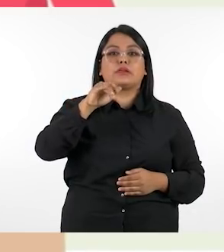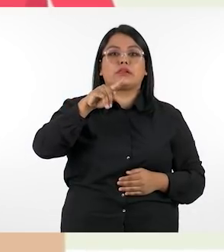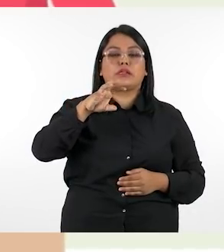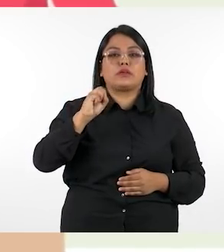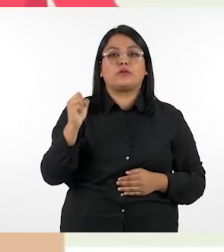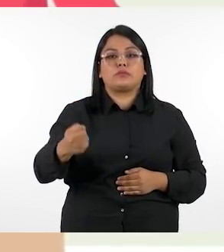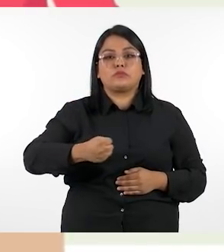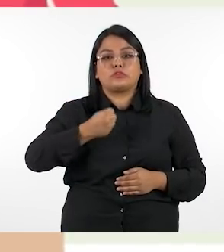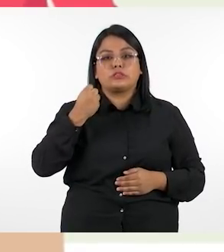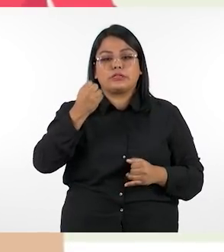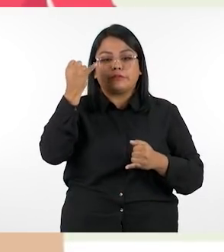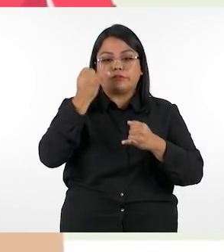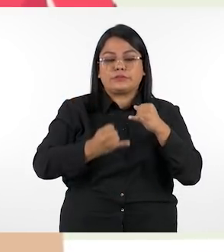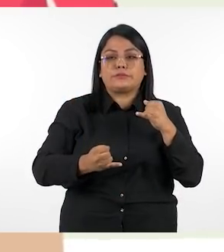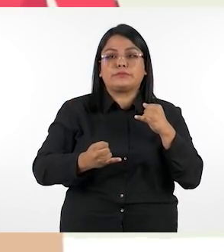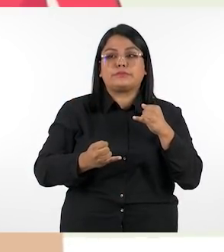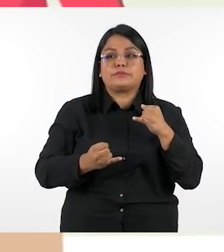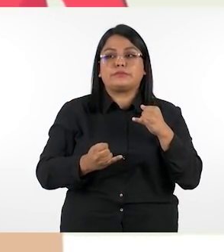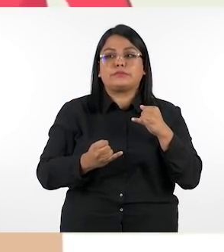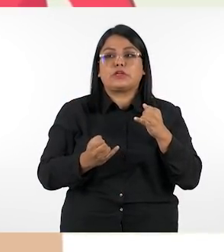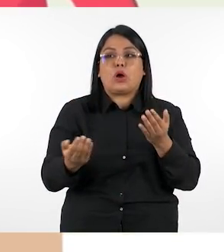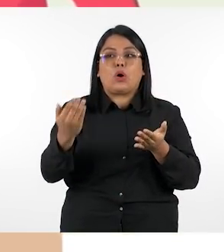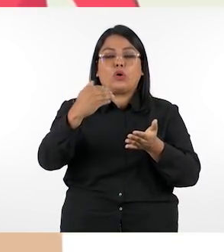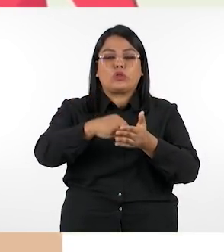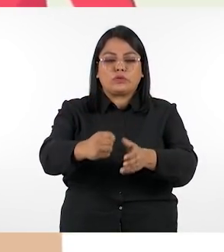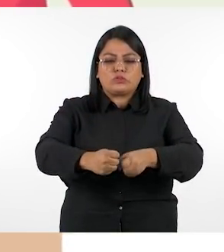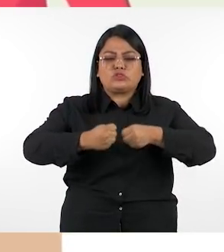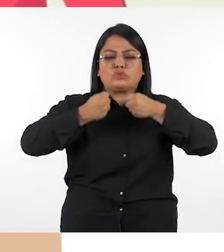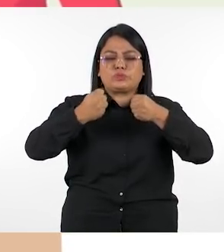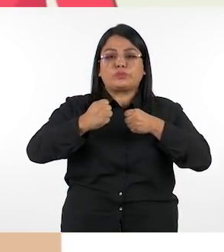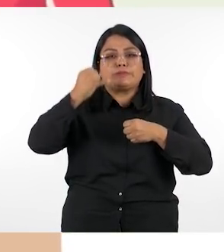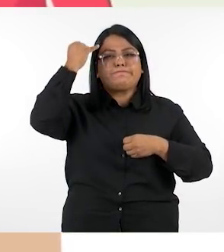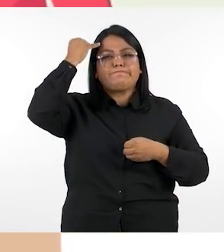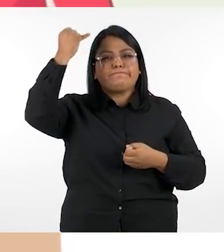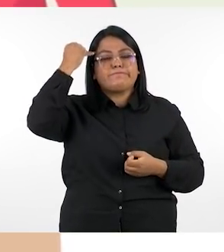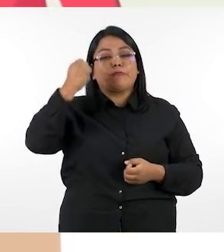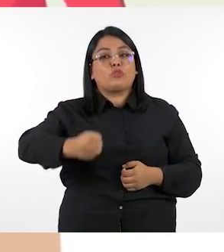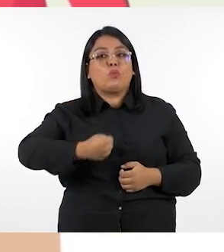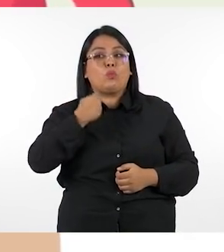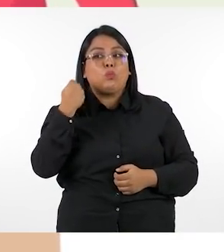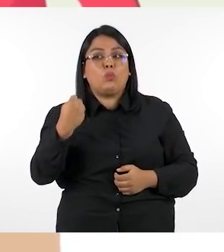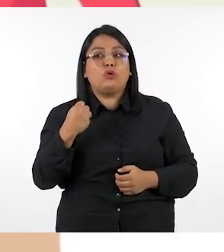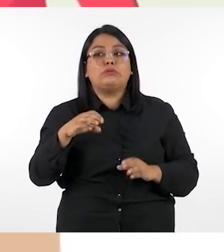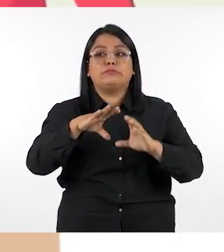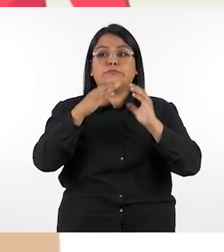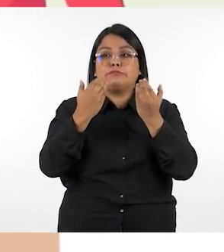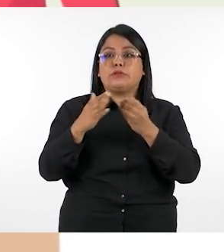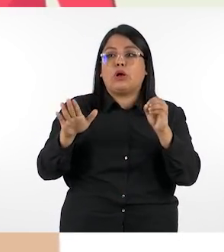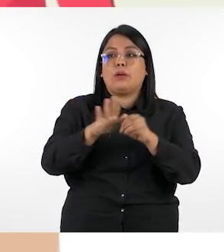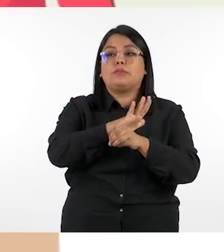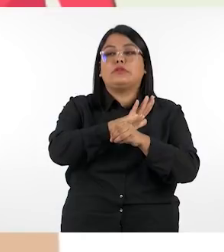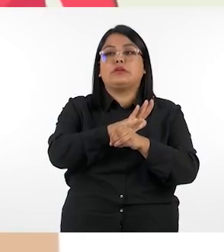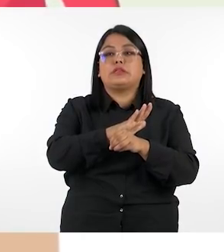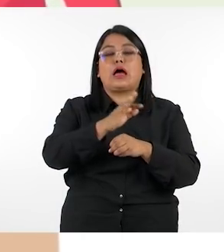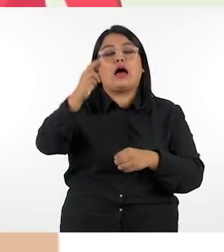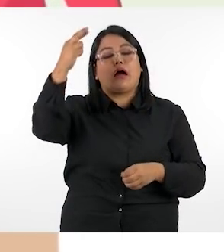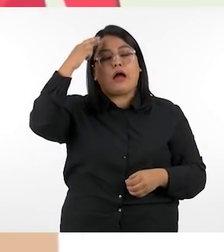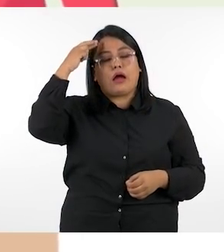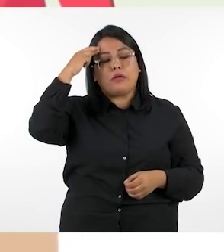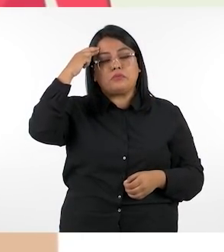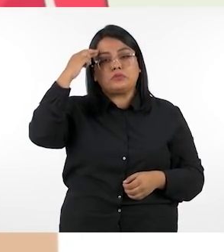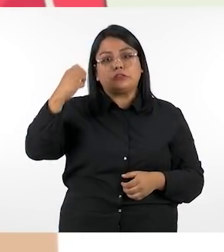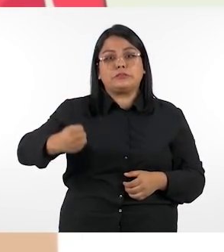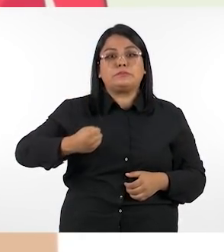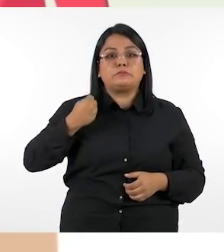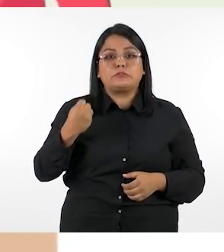es importante concluir retomar y reforzar los puntos importantes para toda la clase por eso